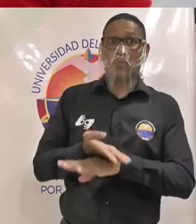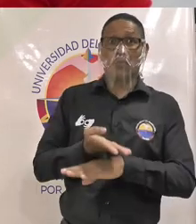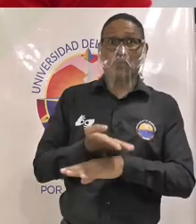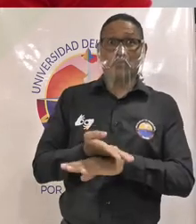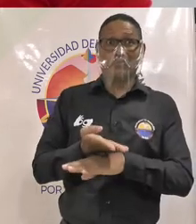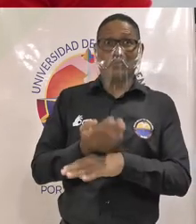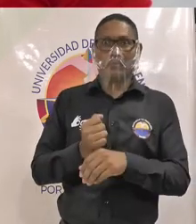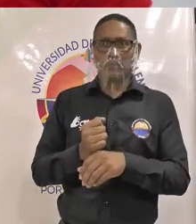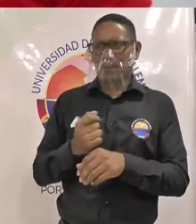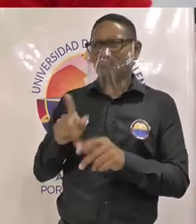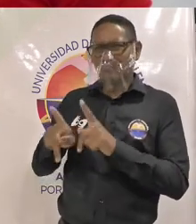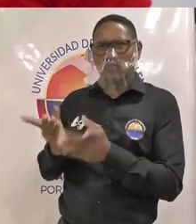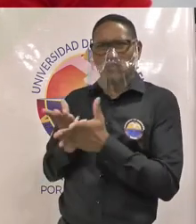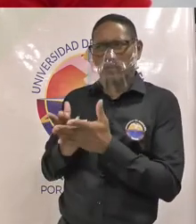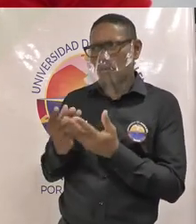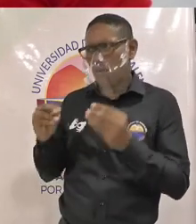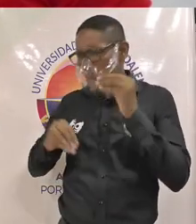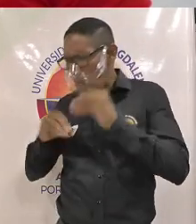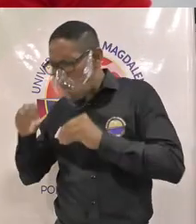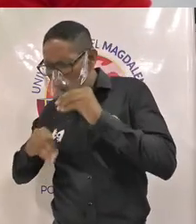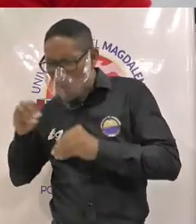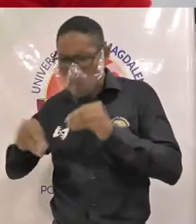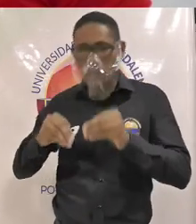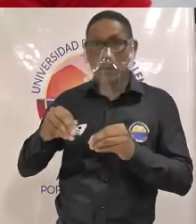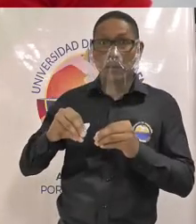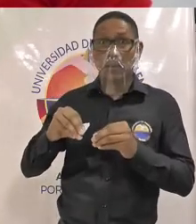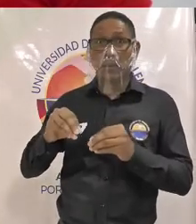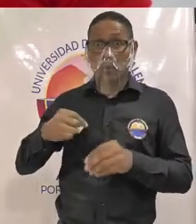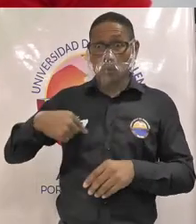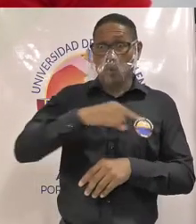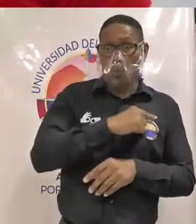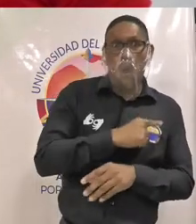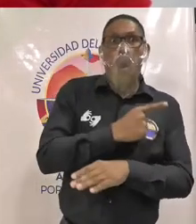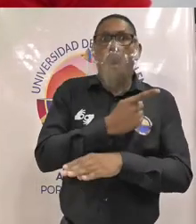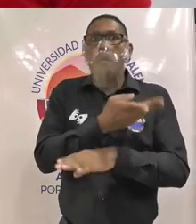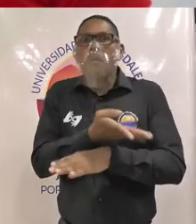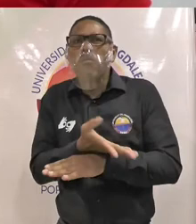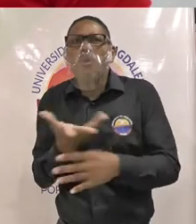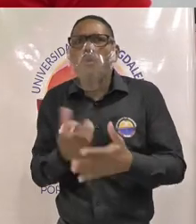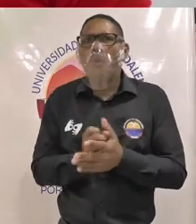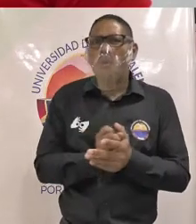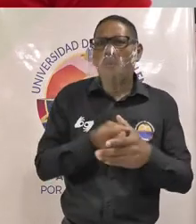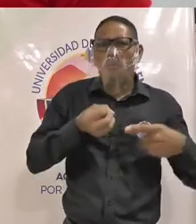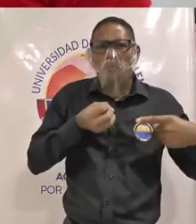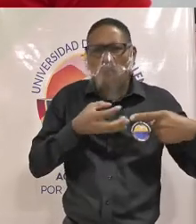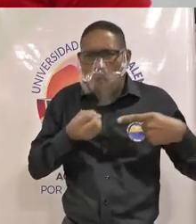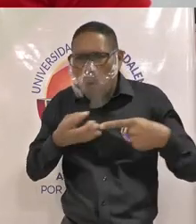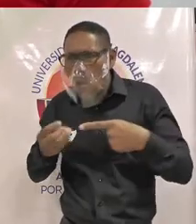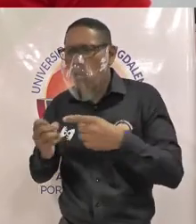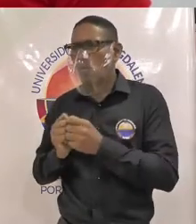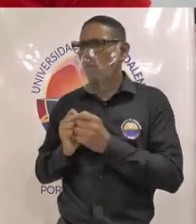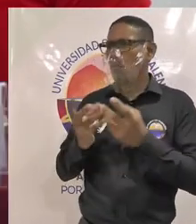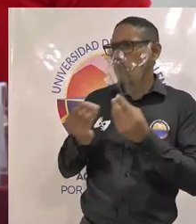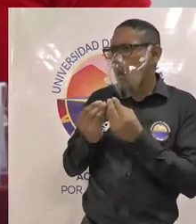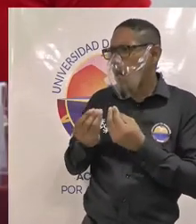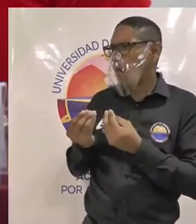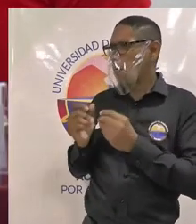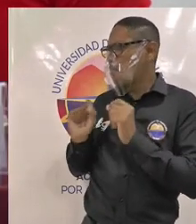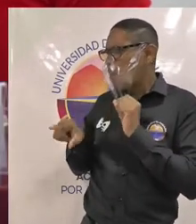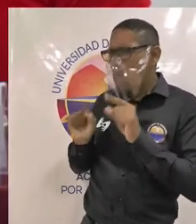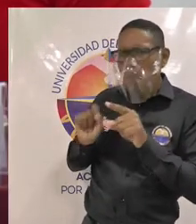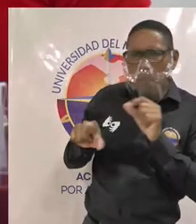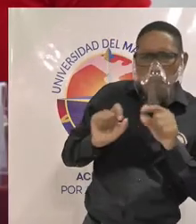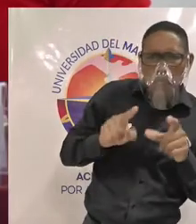fue construida con los estudiantes todas nuestras propuestas fueron construidas a través de foros a través de links de encuestas